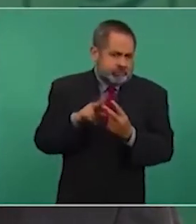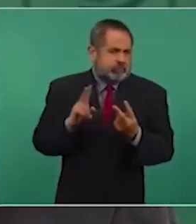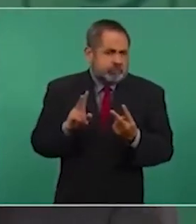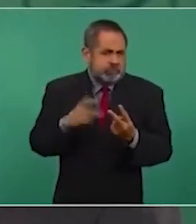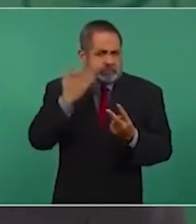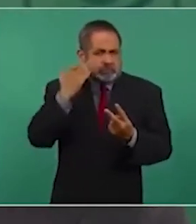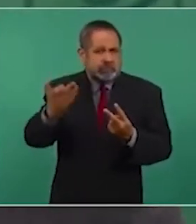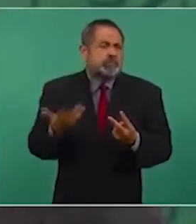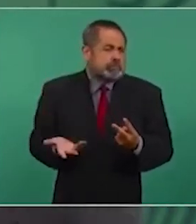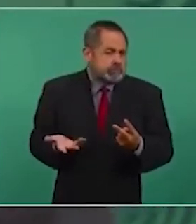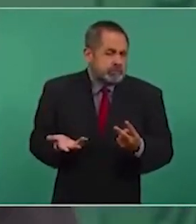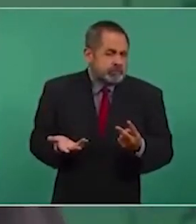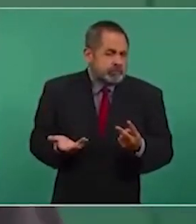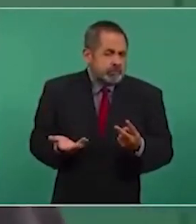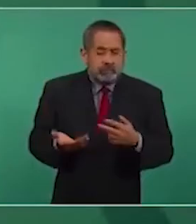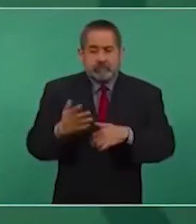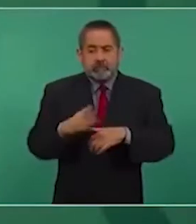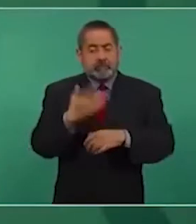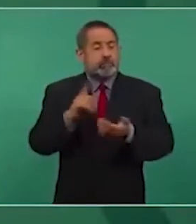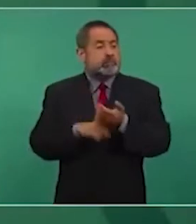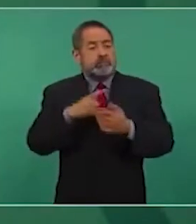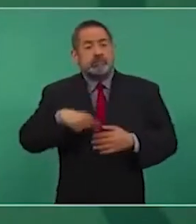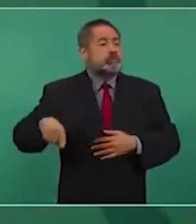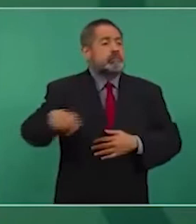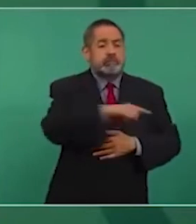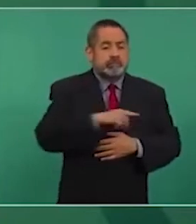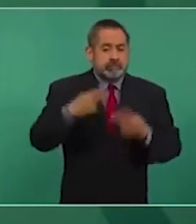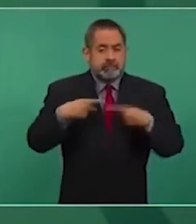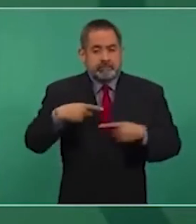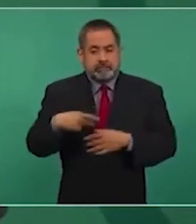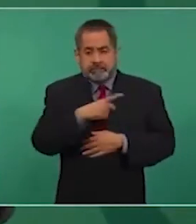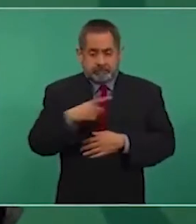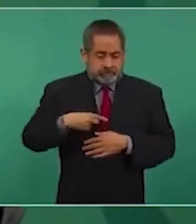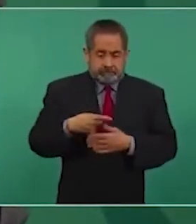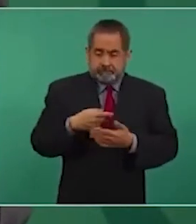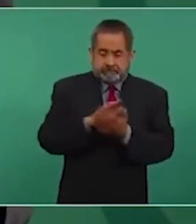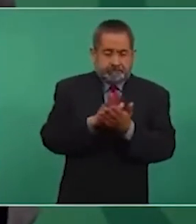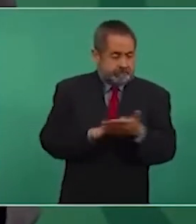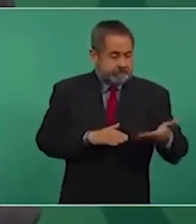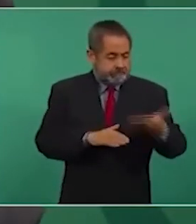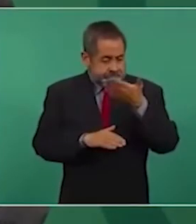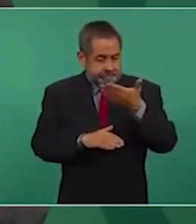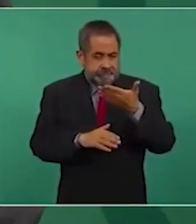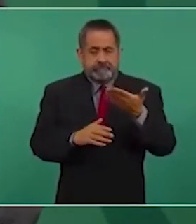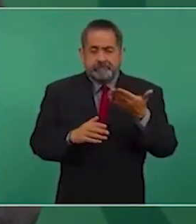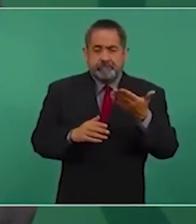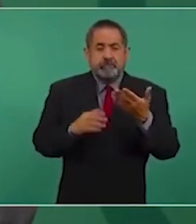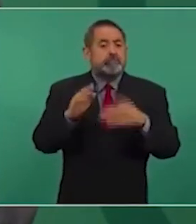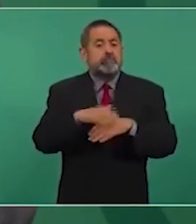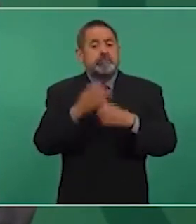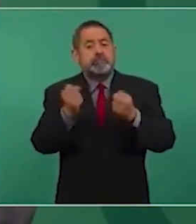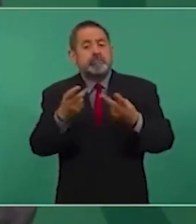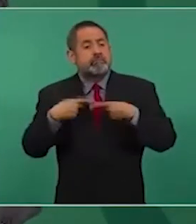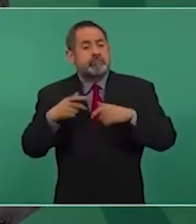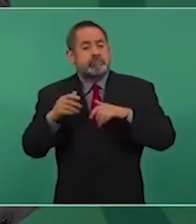Porque la gente necesita tener el certificado, porque muchos trabajan